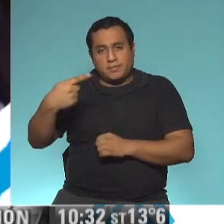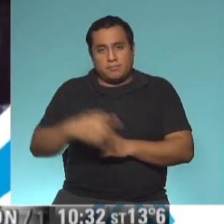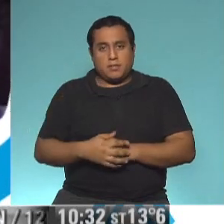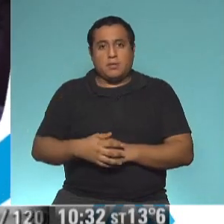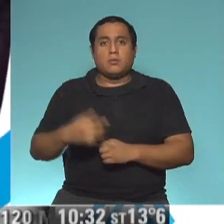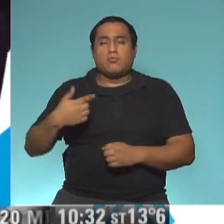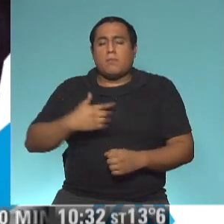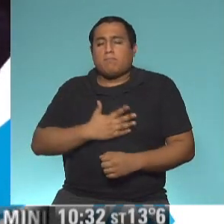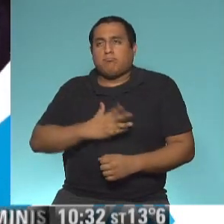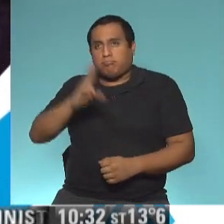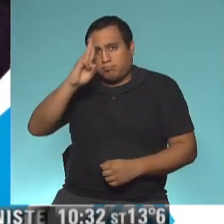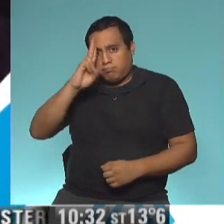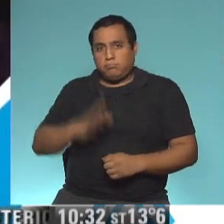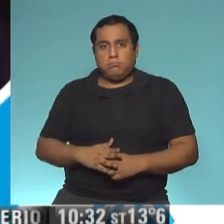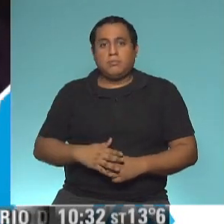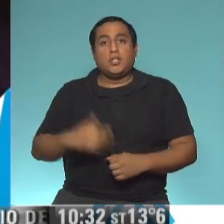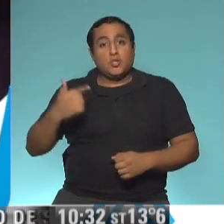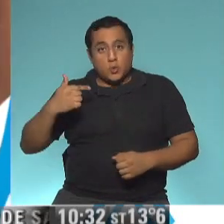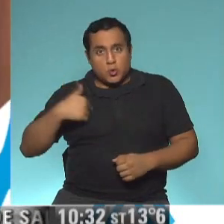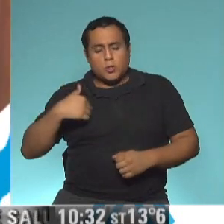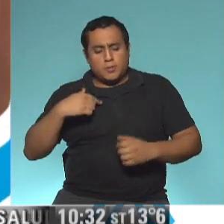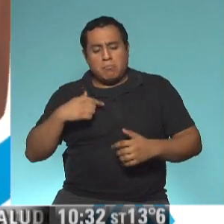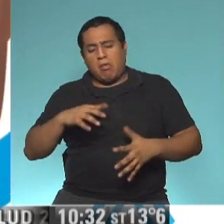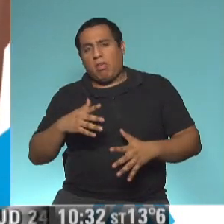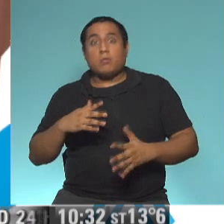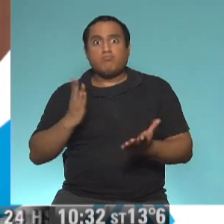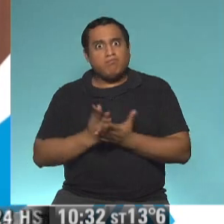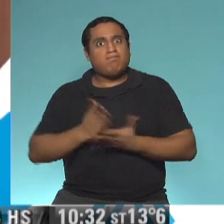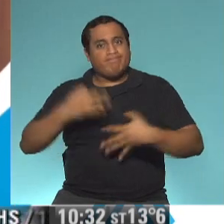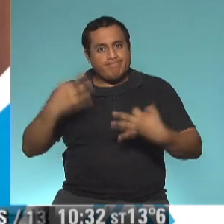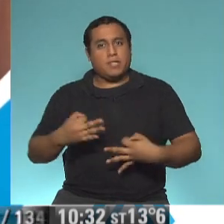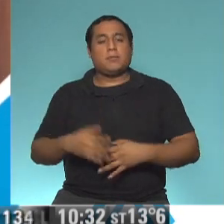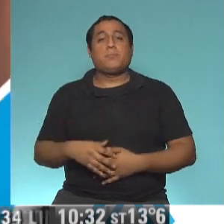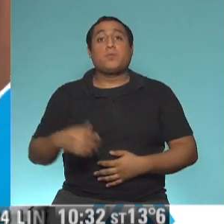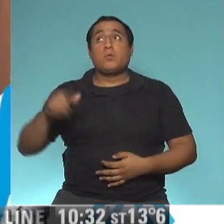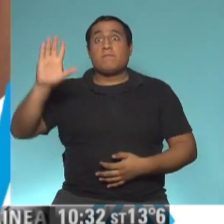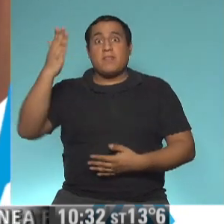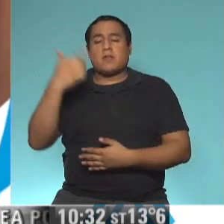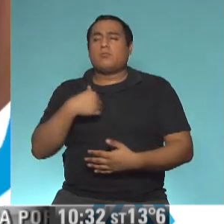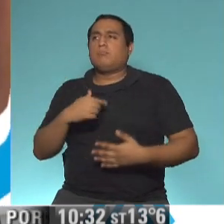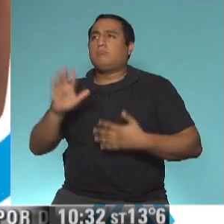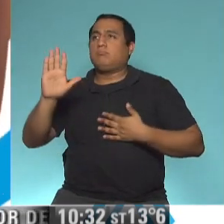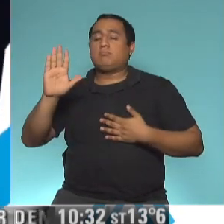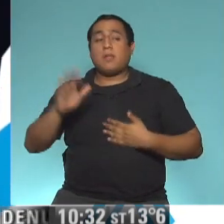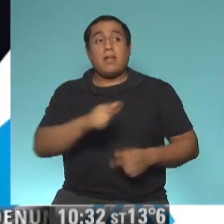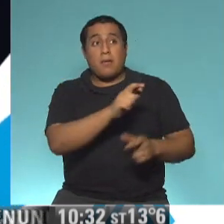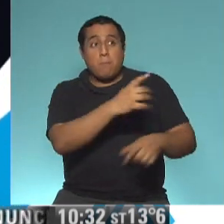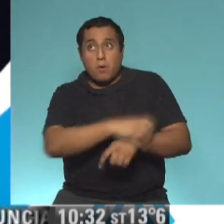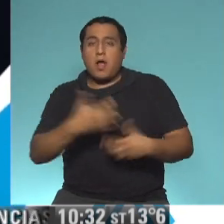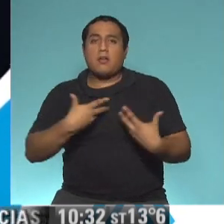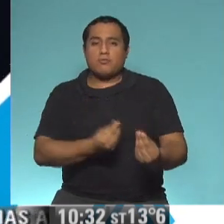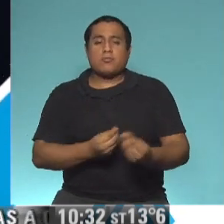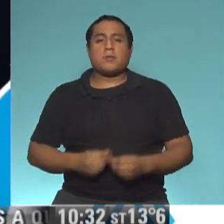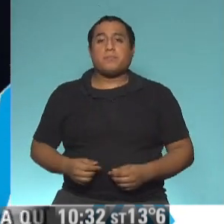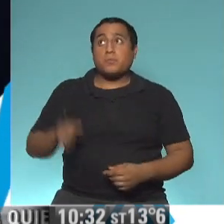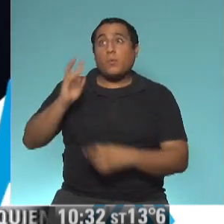Honrarla y respetarla. Y ser una niña estudiosa. Yo le prometo a la bandera ayudar a los que menos tienen. Cuidarla